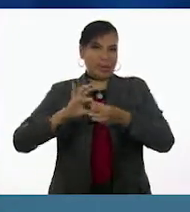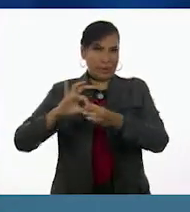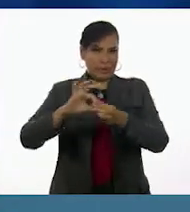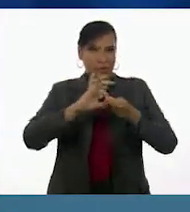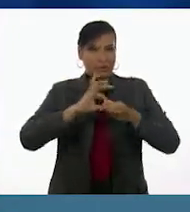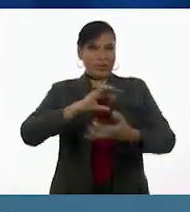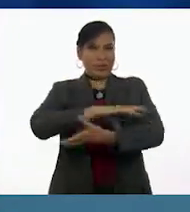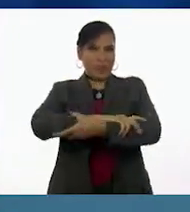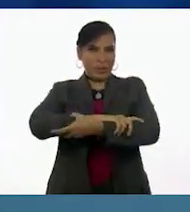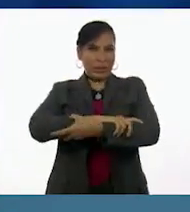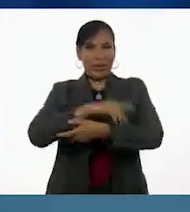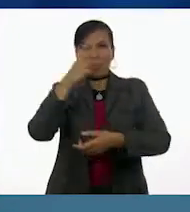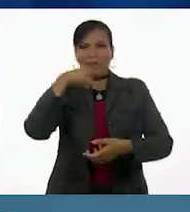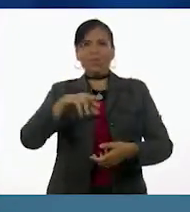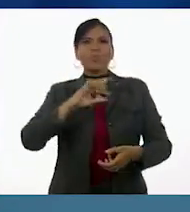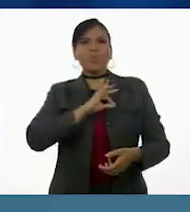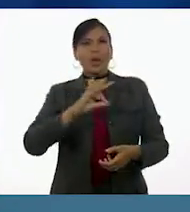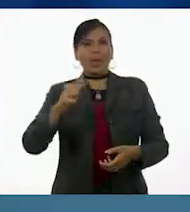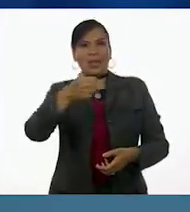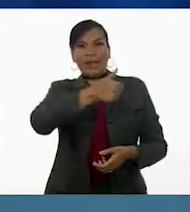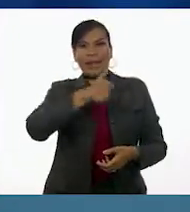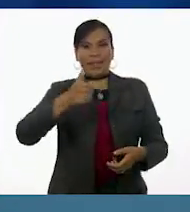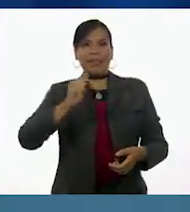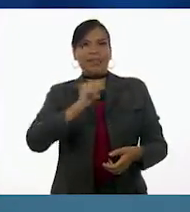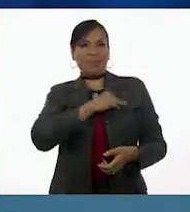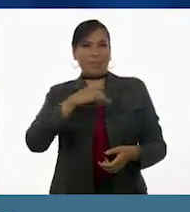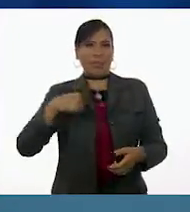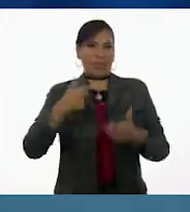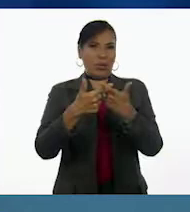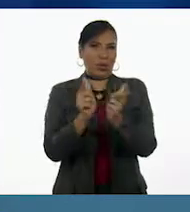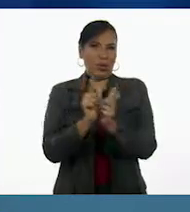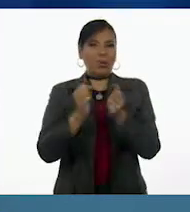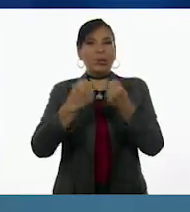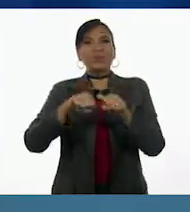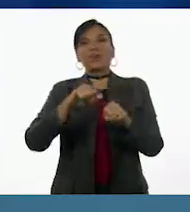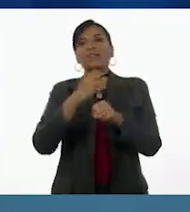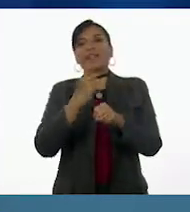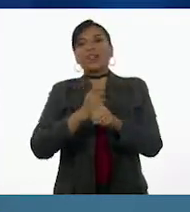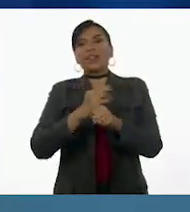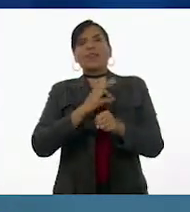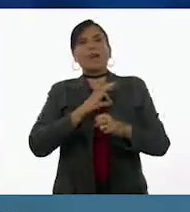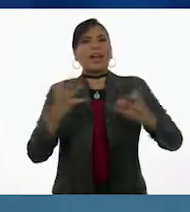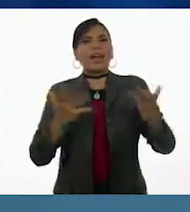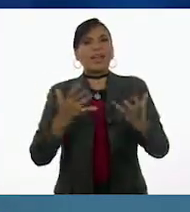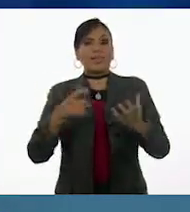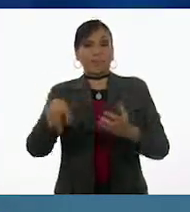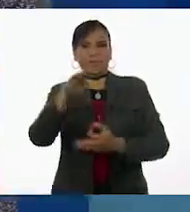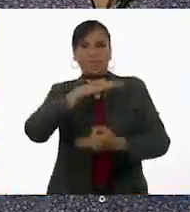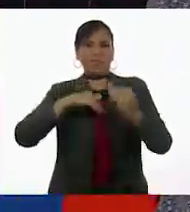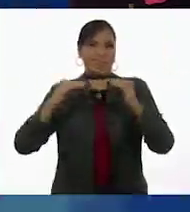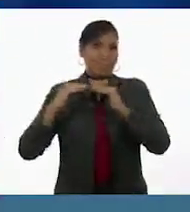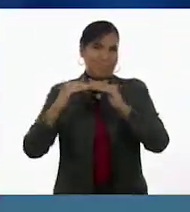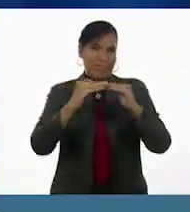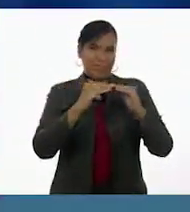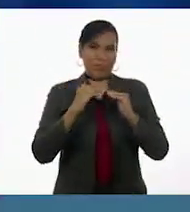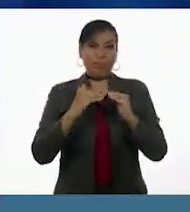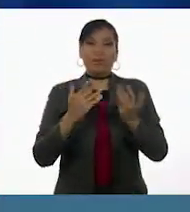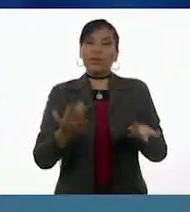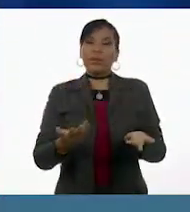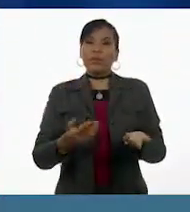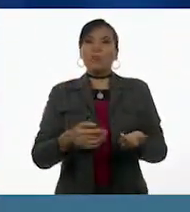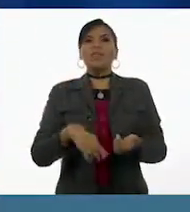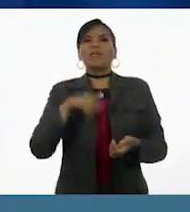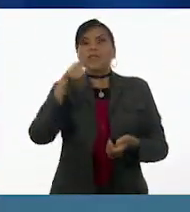Es decir, la capacidad de cada miembro de un grupo o sociedad de actuar como un todo. Pero cuéntame,